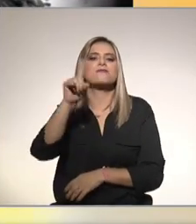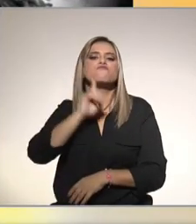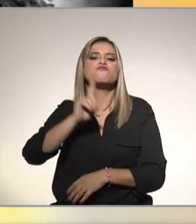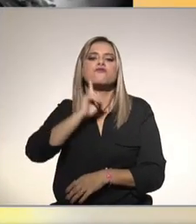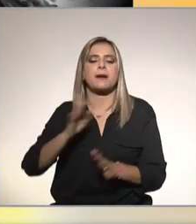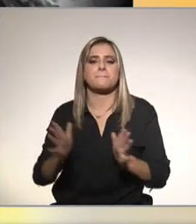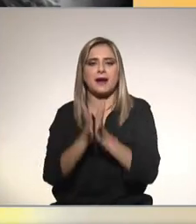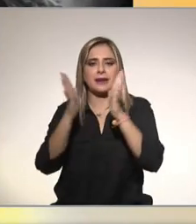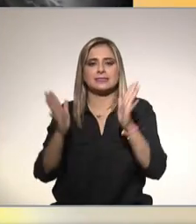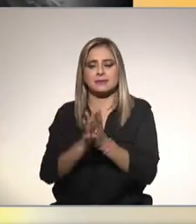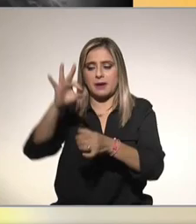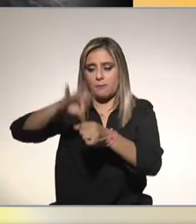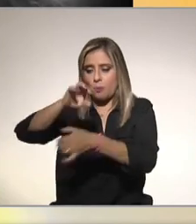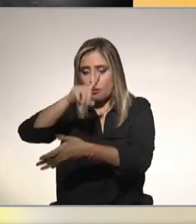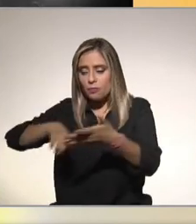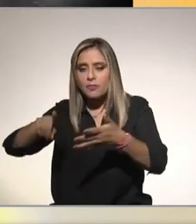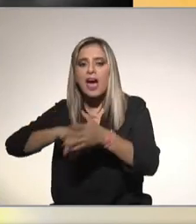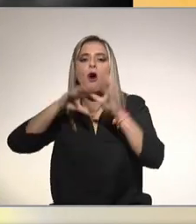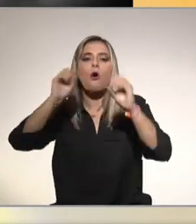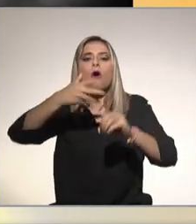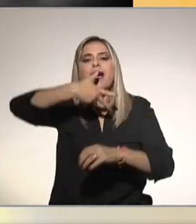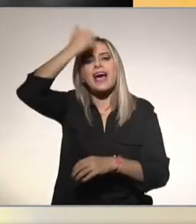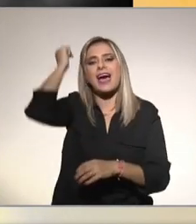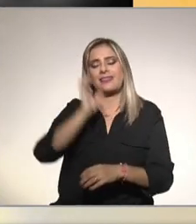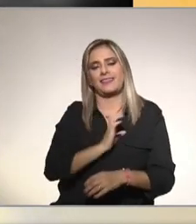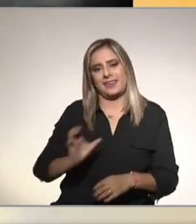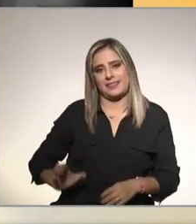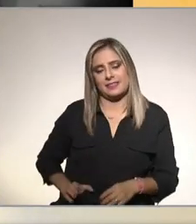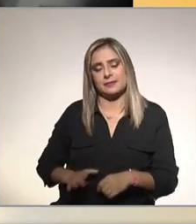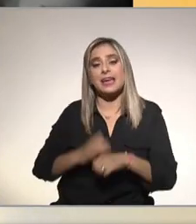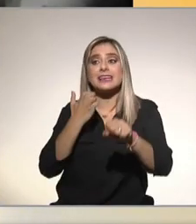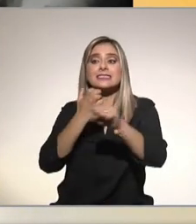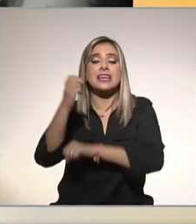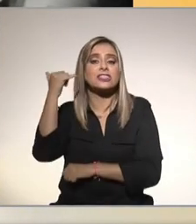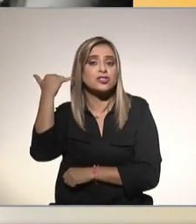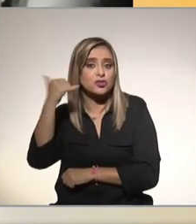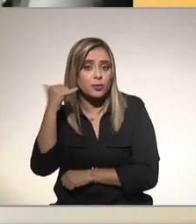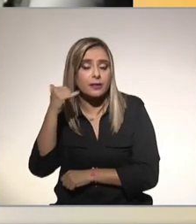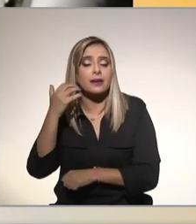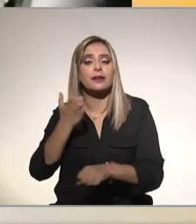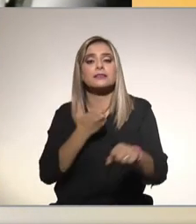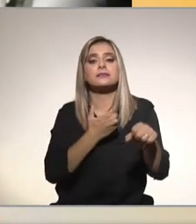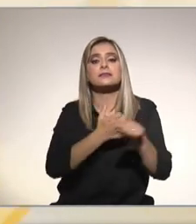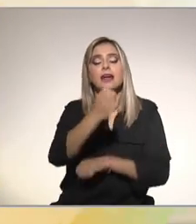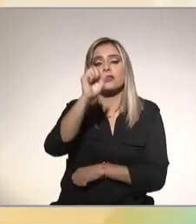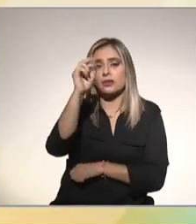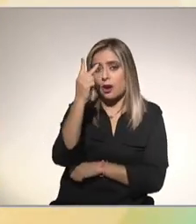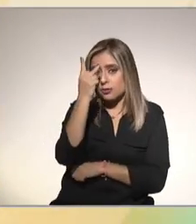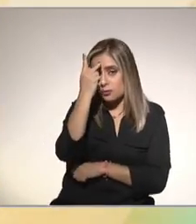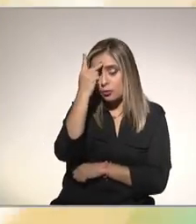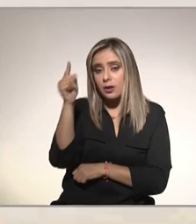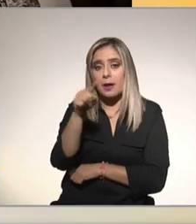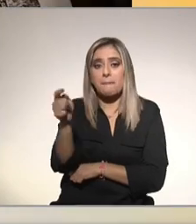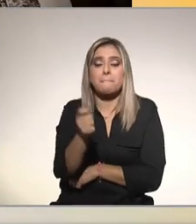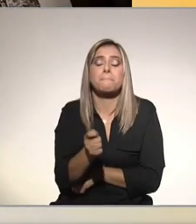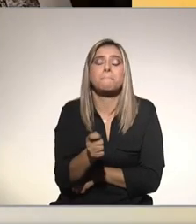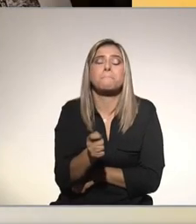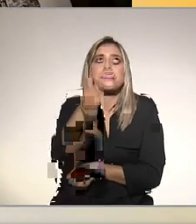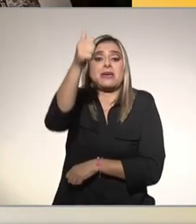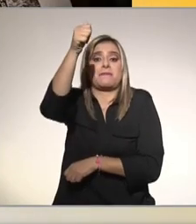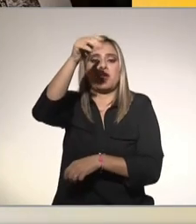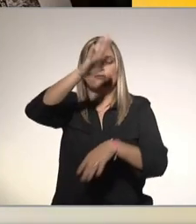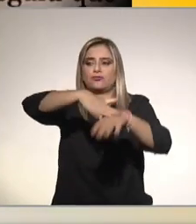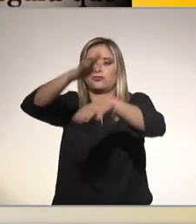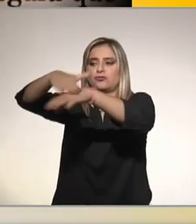votantes y candidatas los estados de Yucatán y San Luis Potosí fueron los primeros en el país que